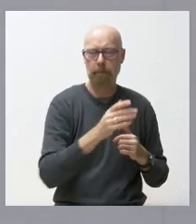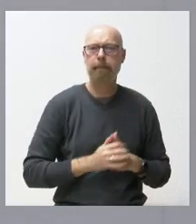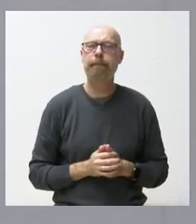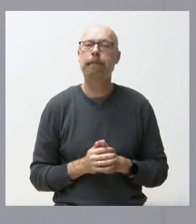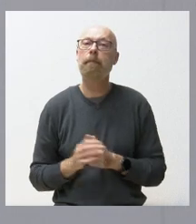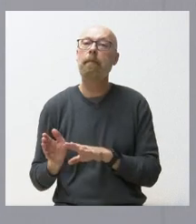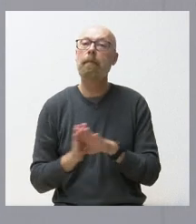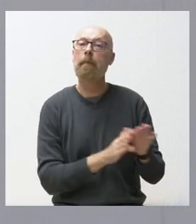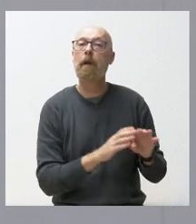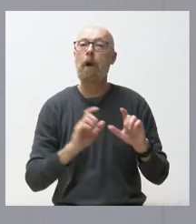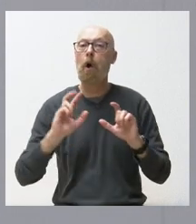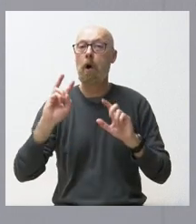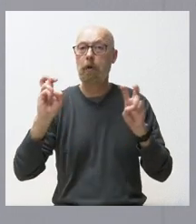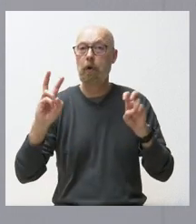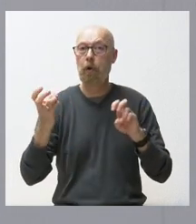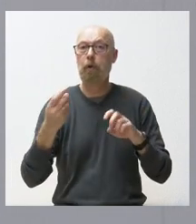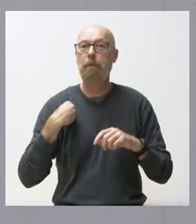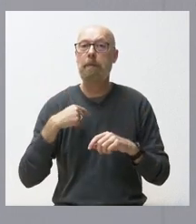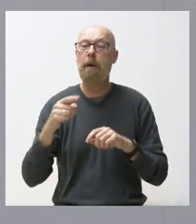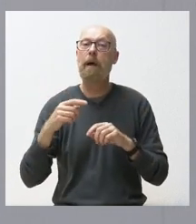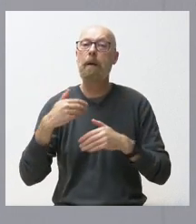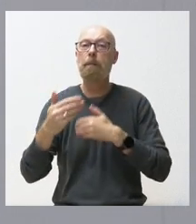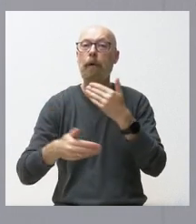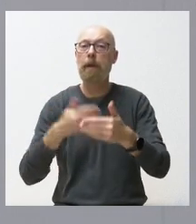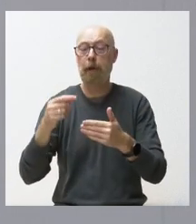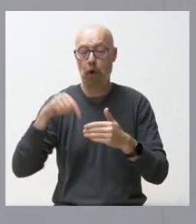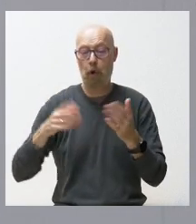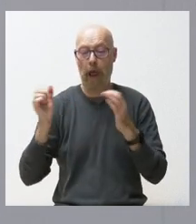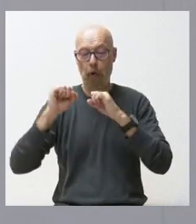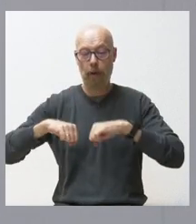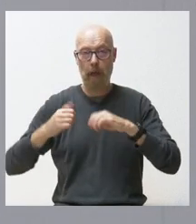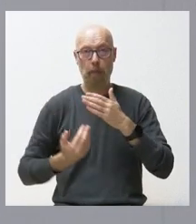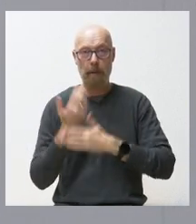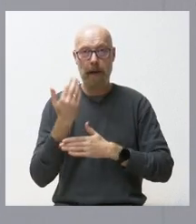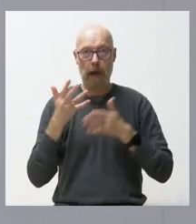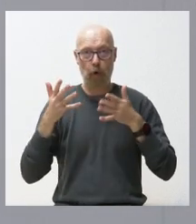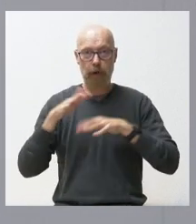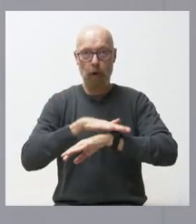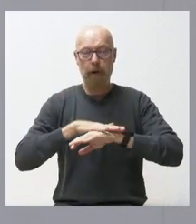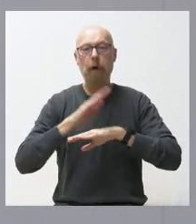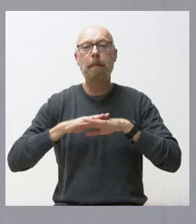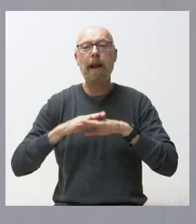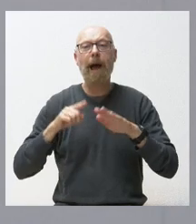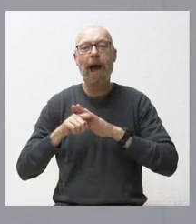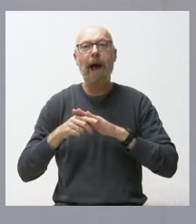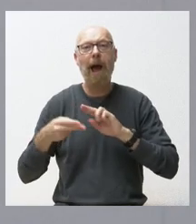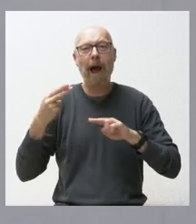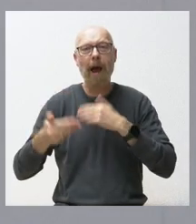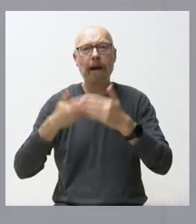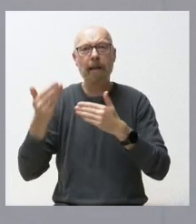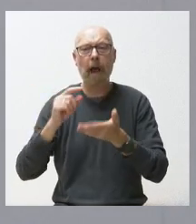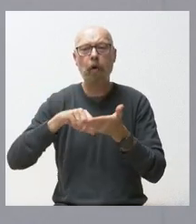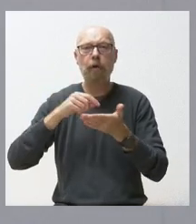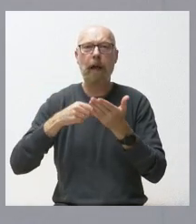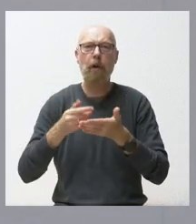bloque es el que regula el procedimiento que hemos acordado hoy en la mañana del Consejo de Gobierno para agilizar la contratación de la asistencia a los